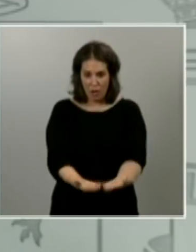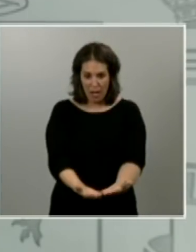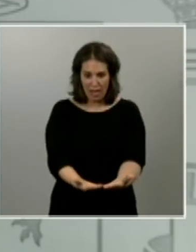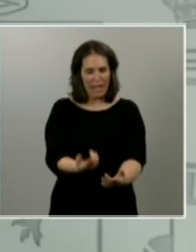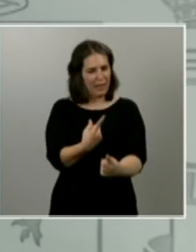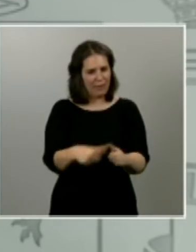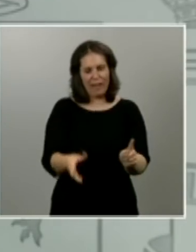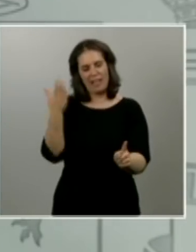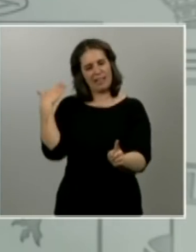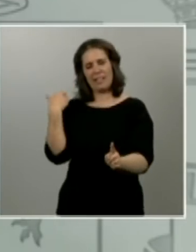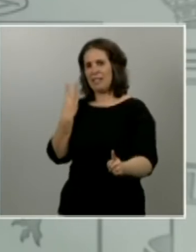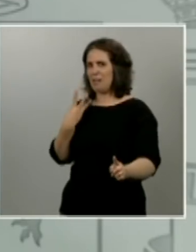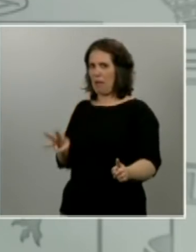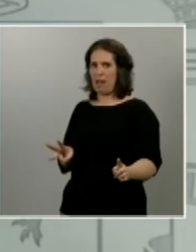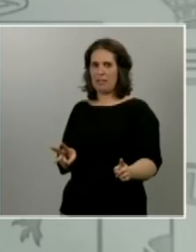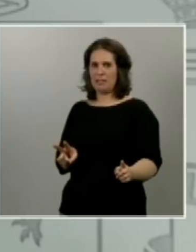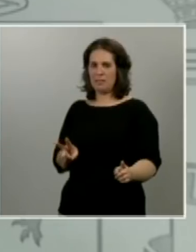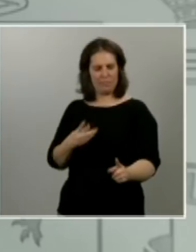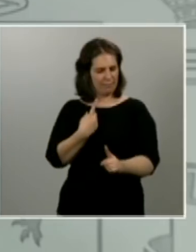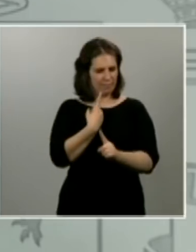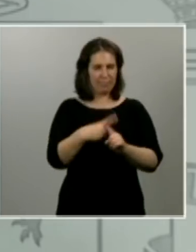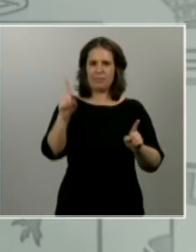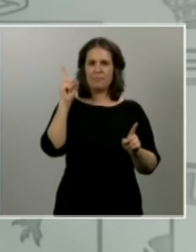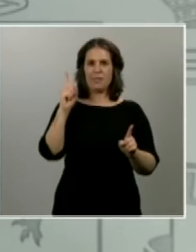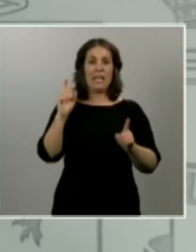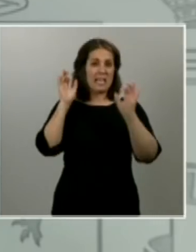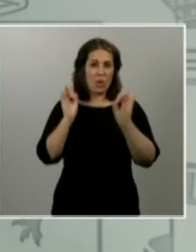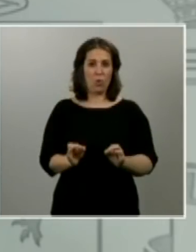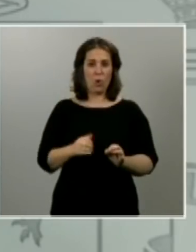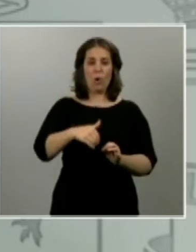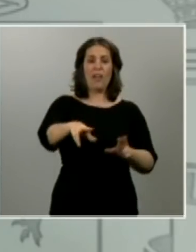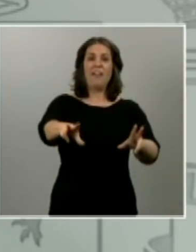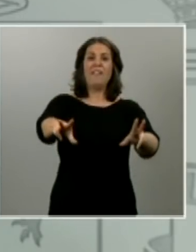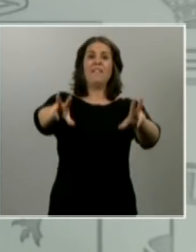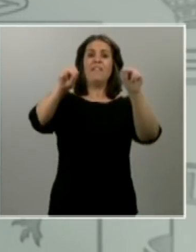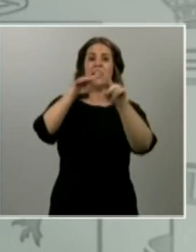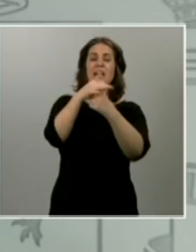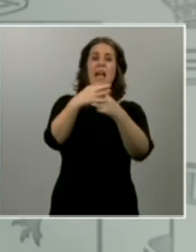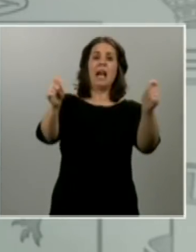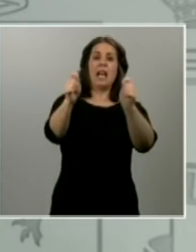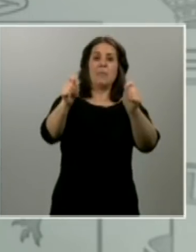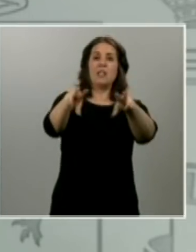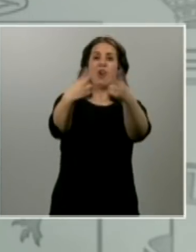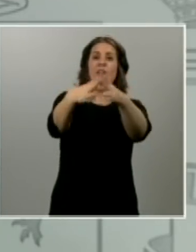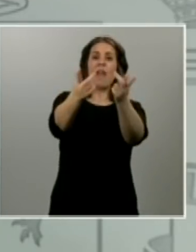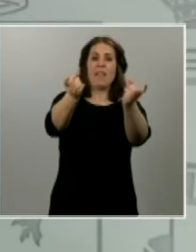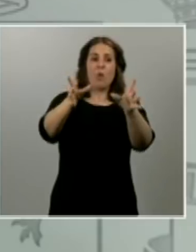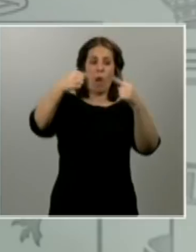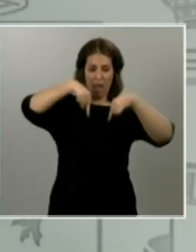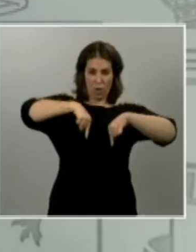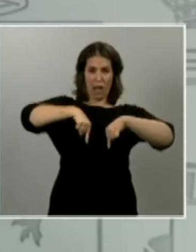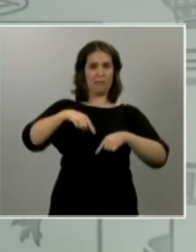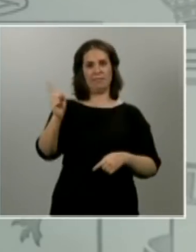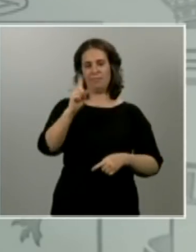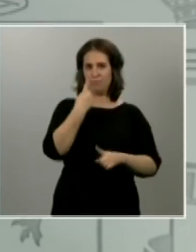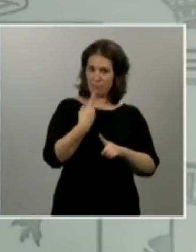también muy distinta a hace cuando terminemos con el estado de alarma definitivamente dentro de unas semanas y